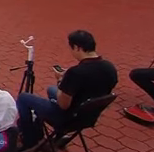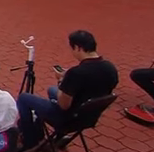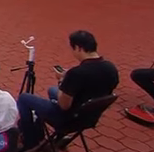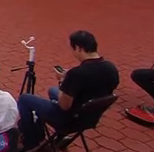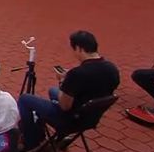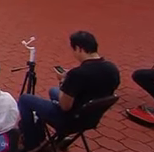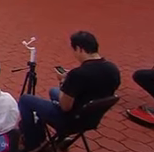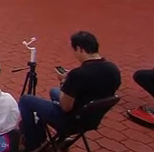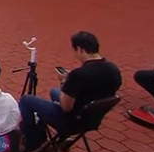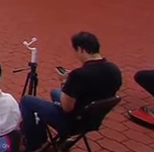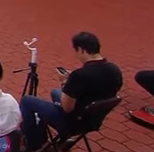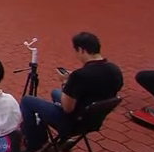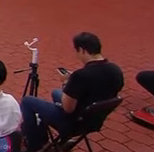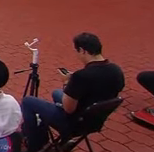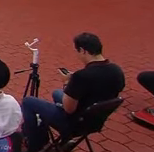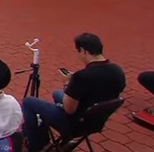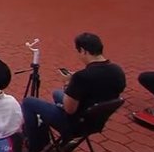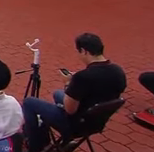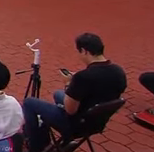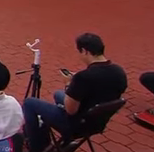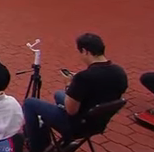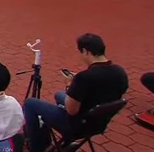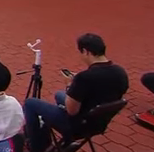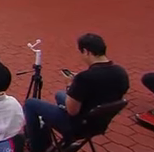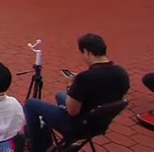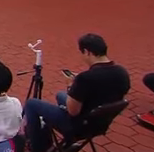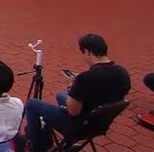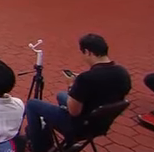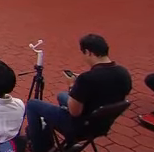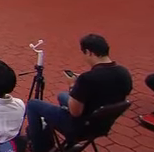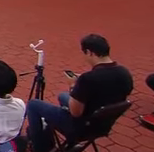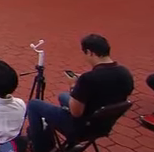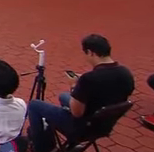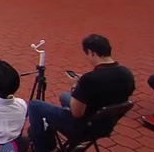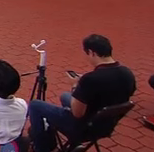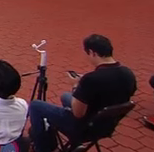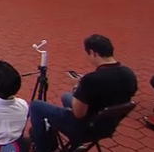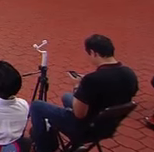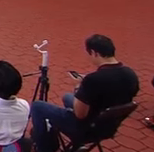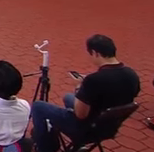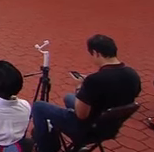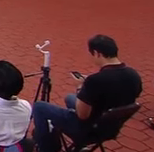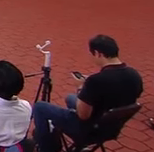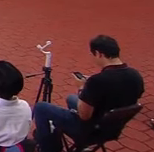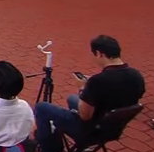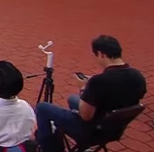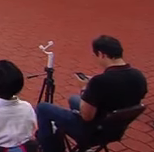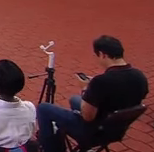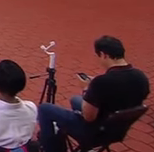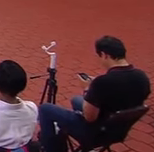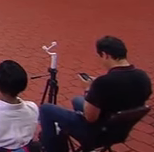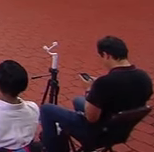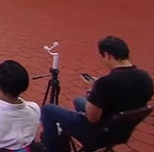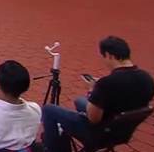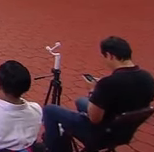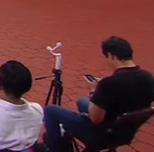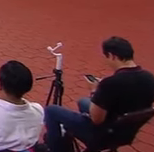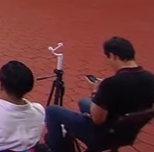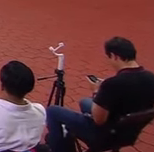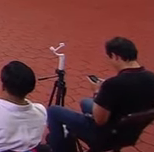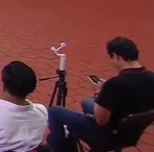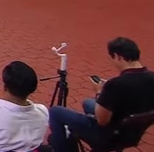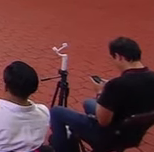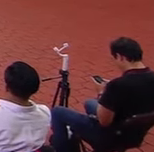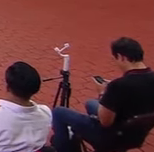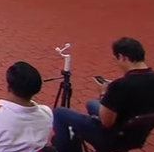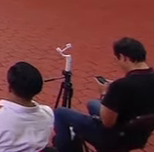que ya tenemos prácticamente dos años en los que Jalisco está en la